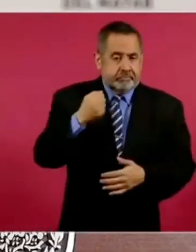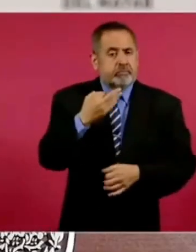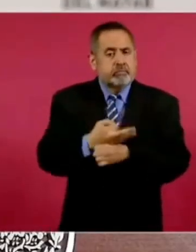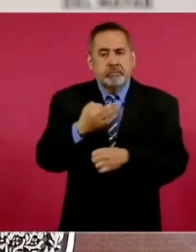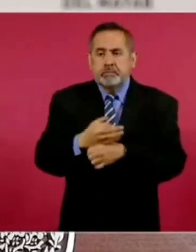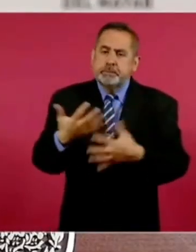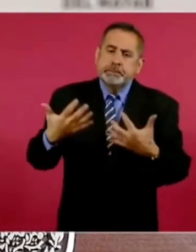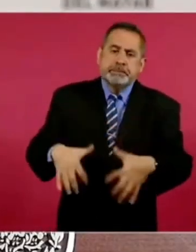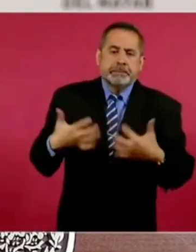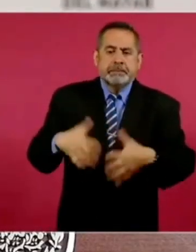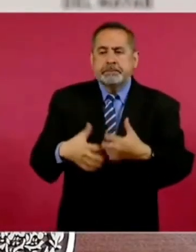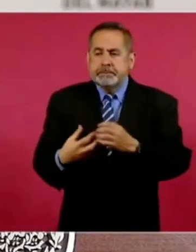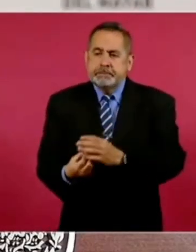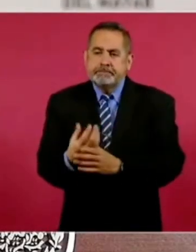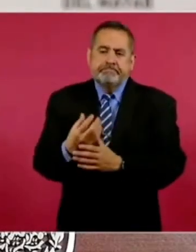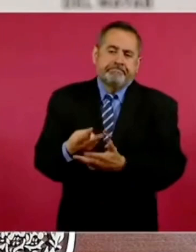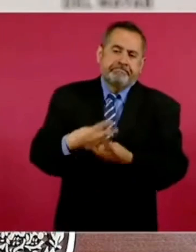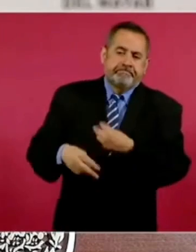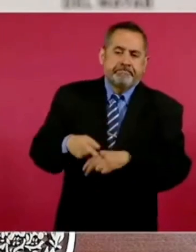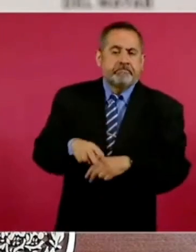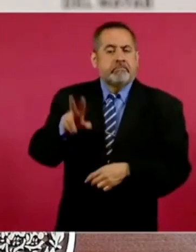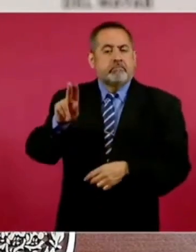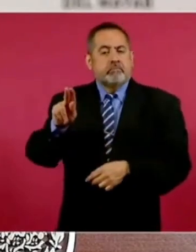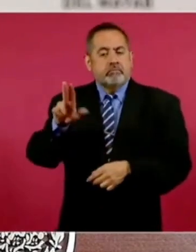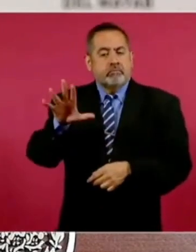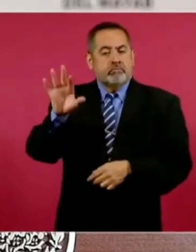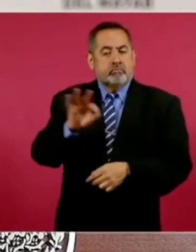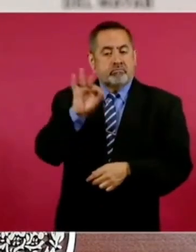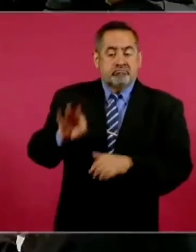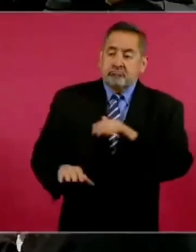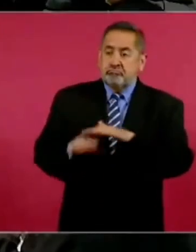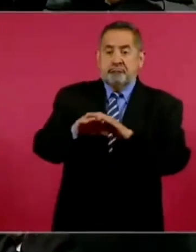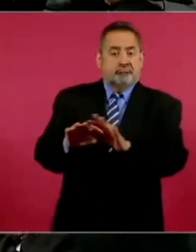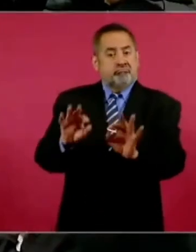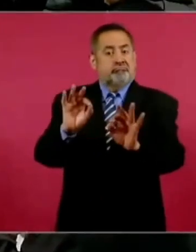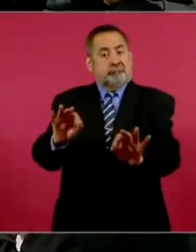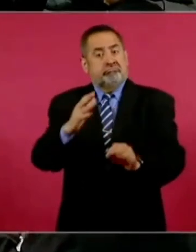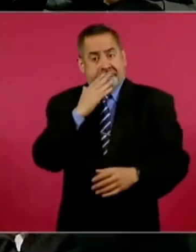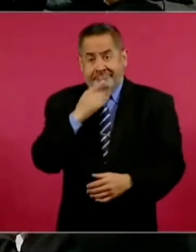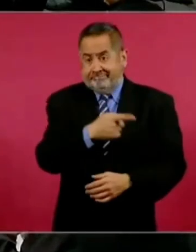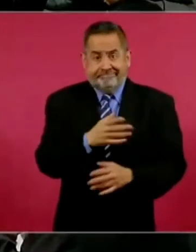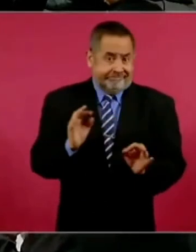85 por ciento de su capacidad.